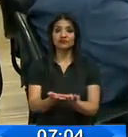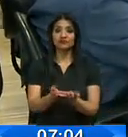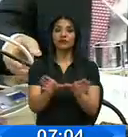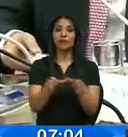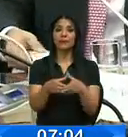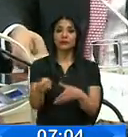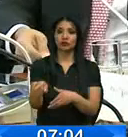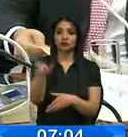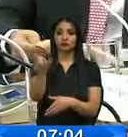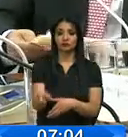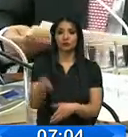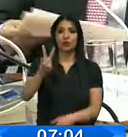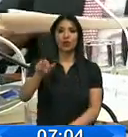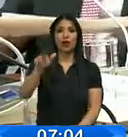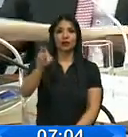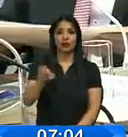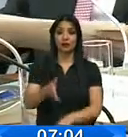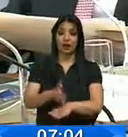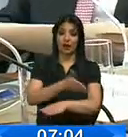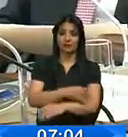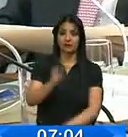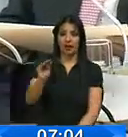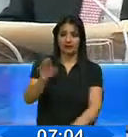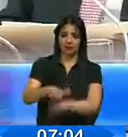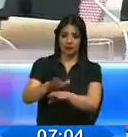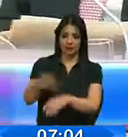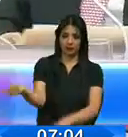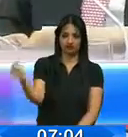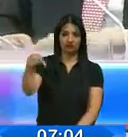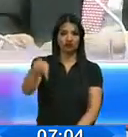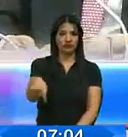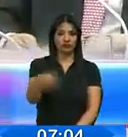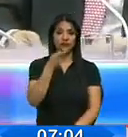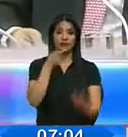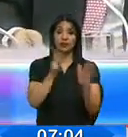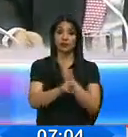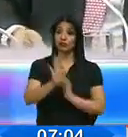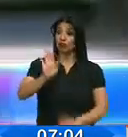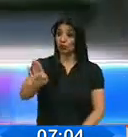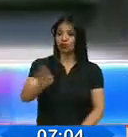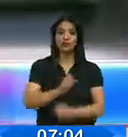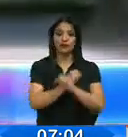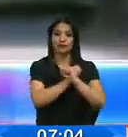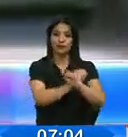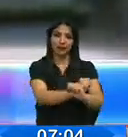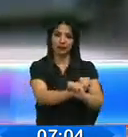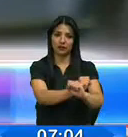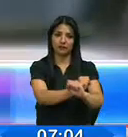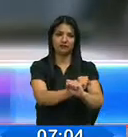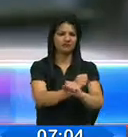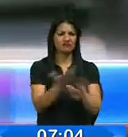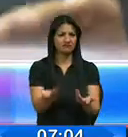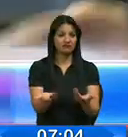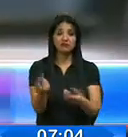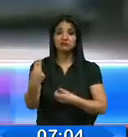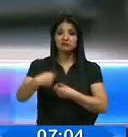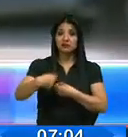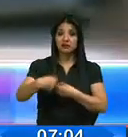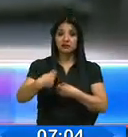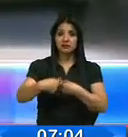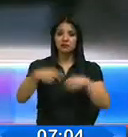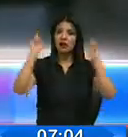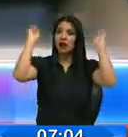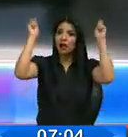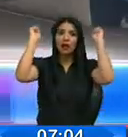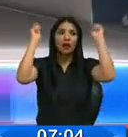Gómez, había sido convocado para que rinda versión en torno a las denuncias que pesan en su contra por una supuesta participación en proselitismo